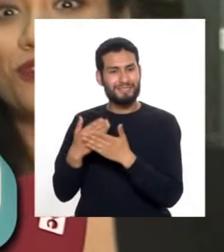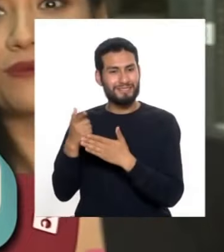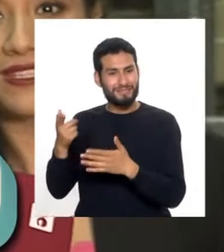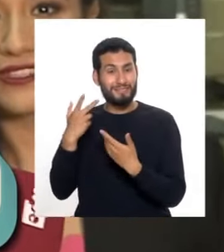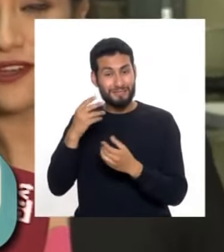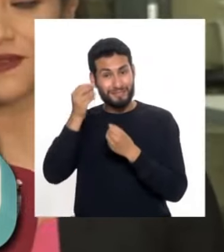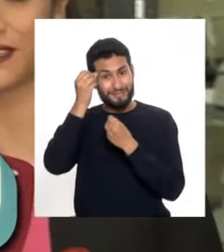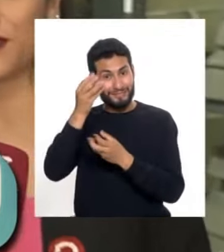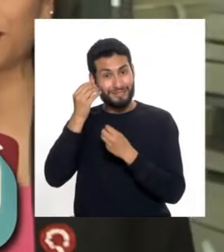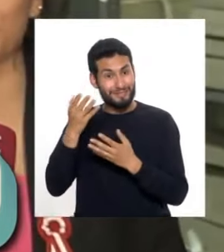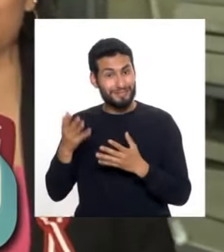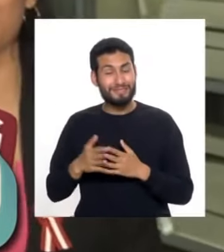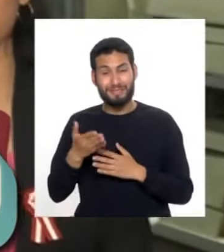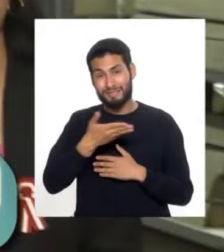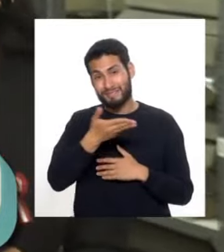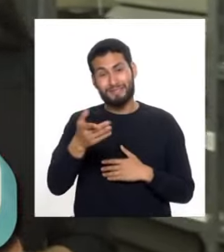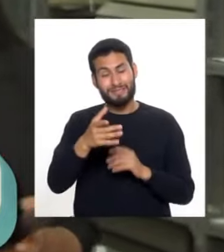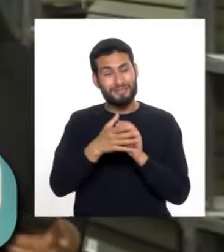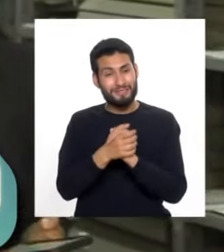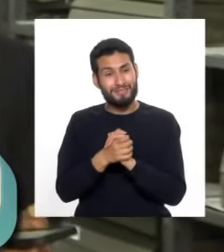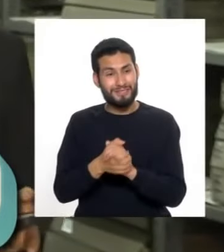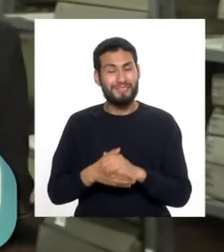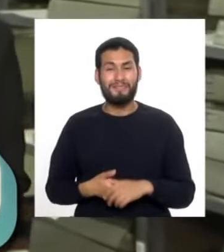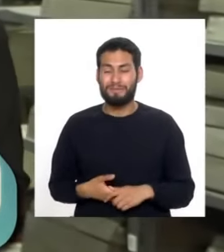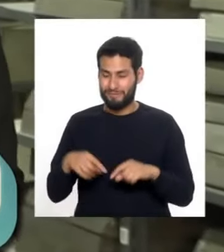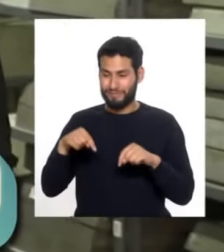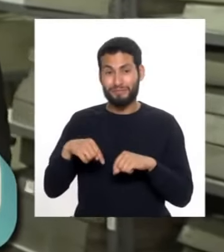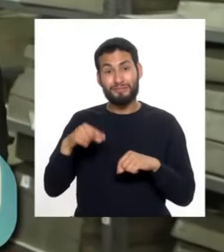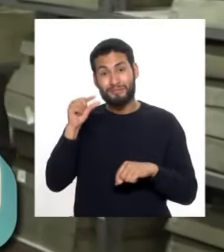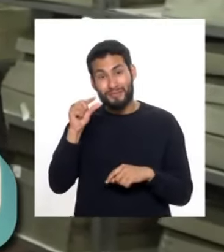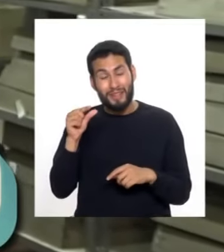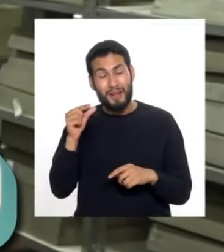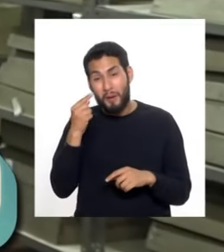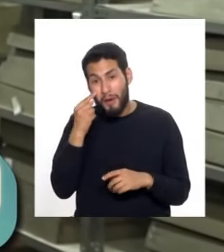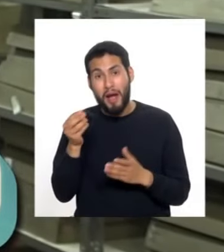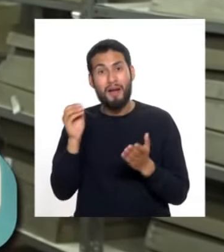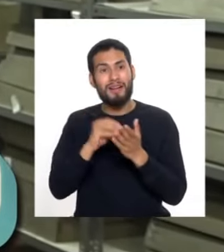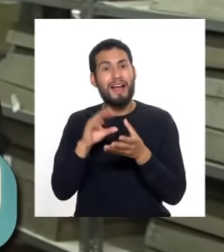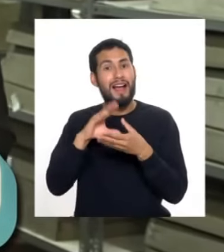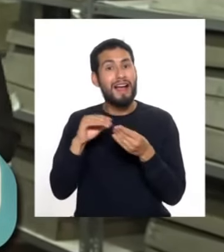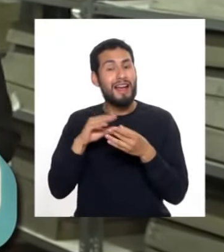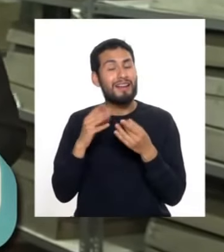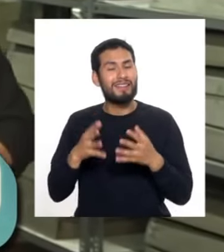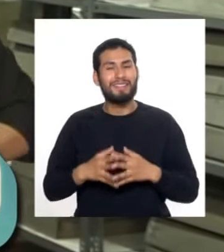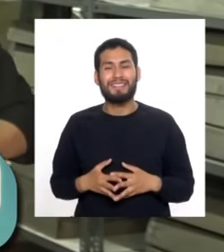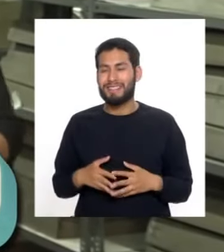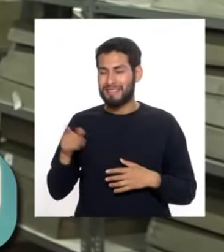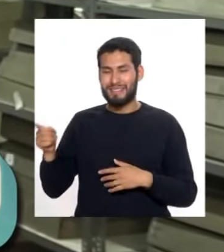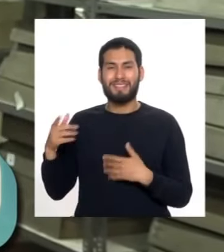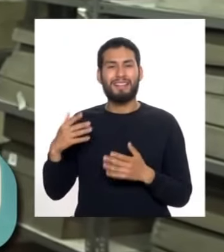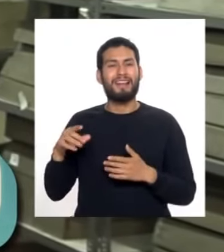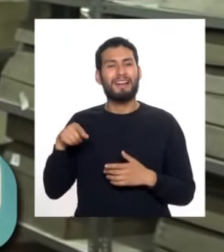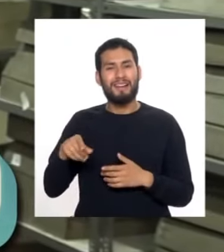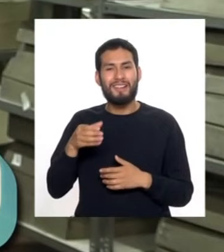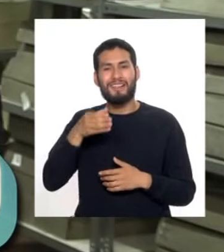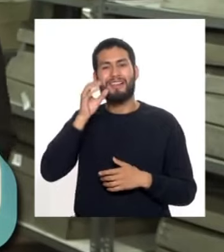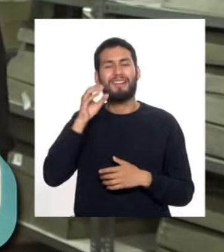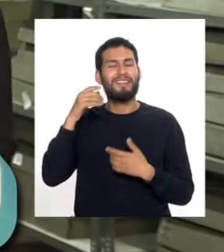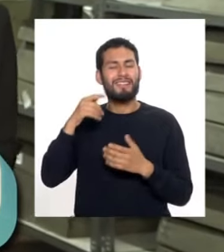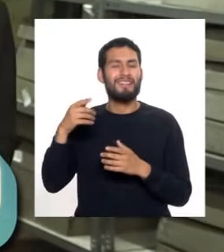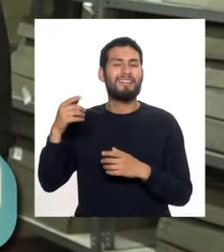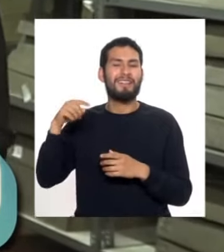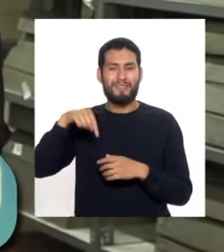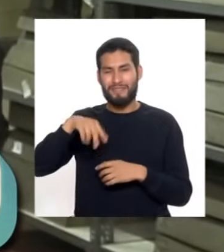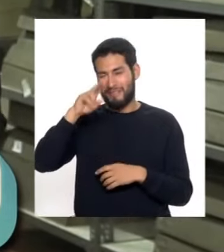gama de información para todos nuestros amigos. Hoy conocimos un poquito más de la historia de esta bebida bandera